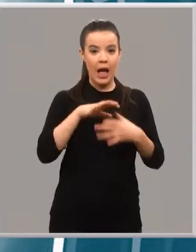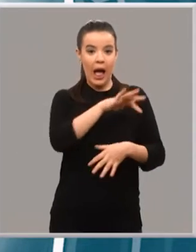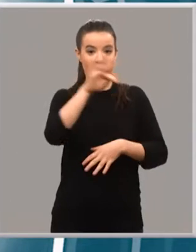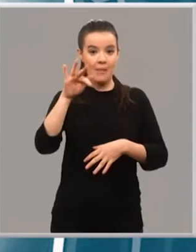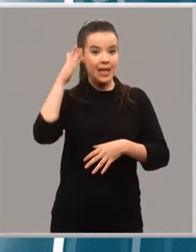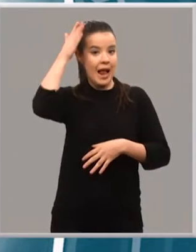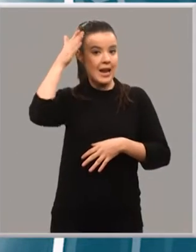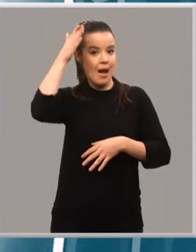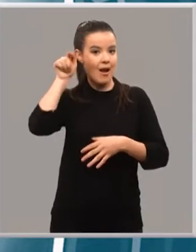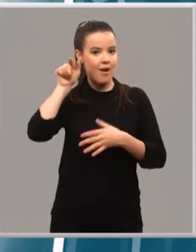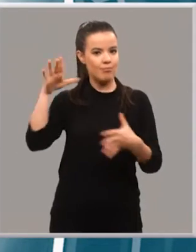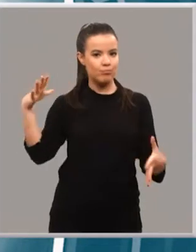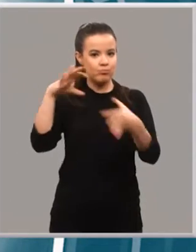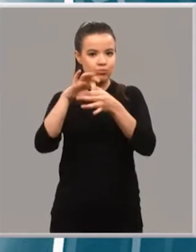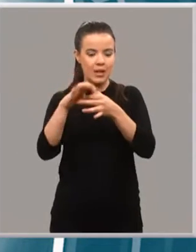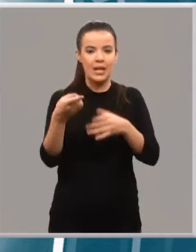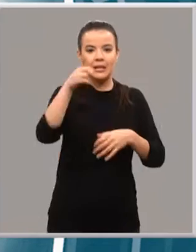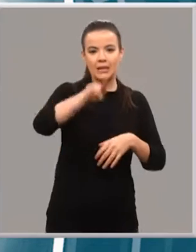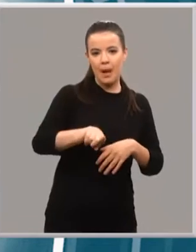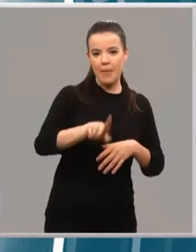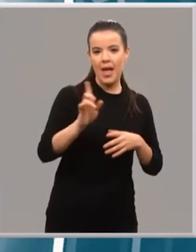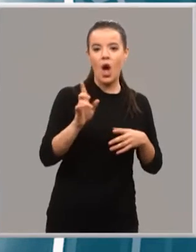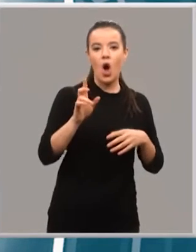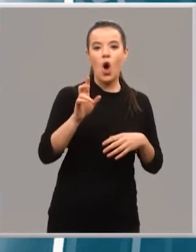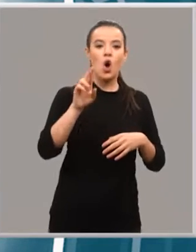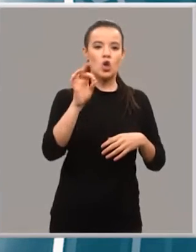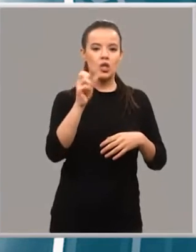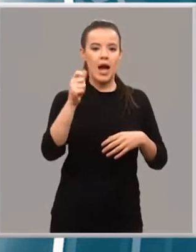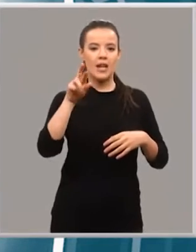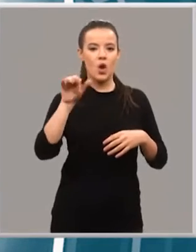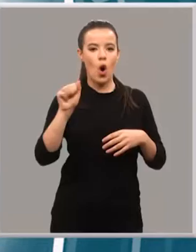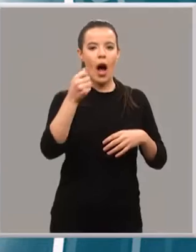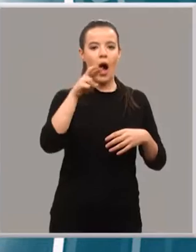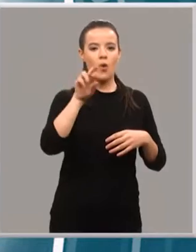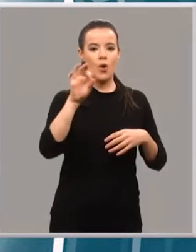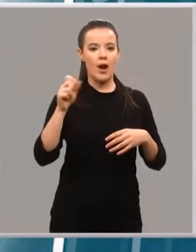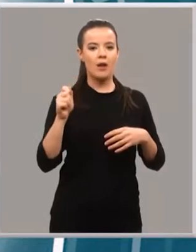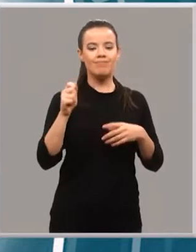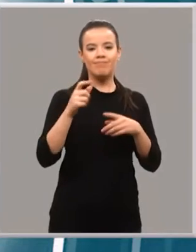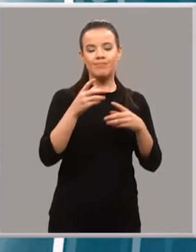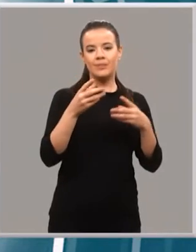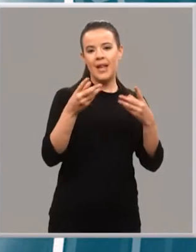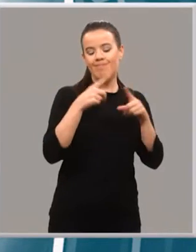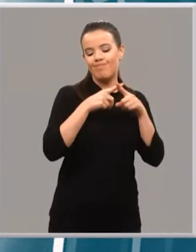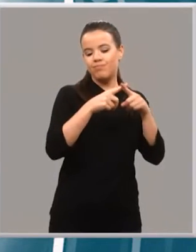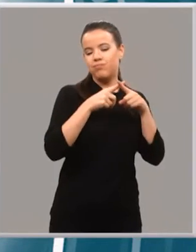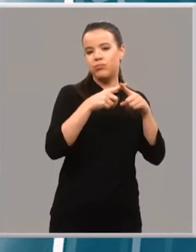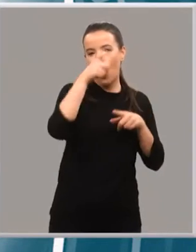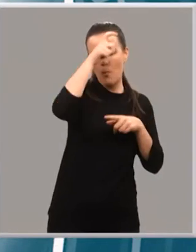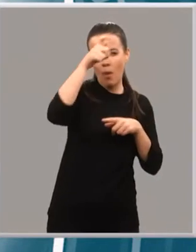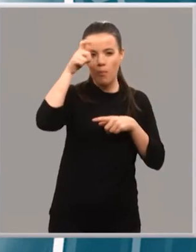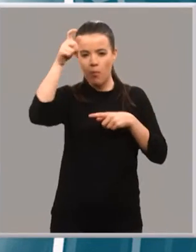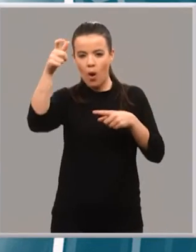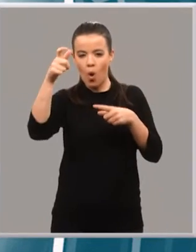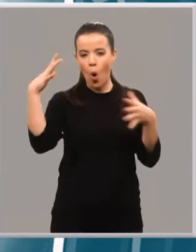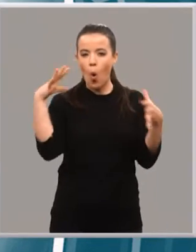Andosilla la convierte junto al Rosario de la Aurora en un ejemplo de hermandad que hoy también se ha destacado. De hermandad de pueblos, es que es